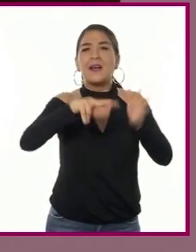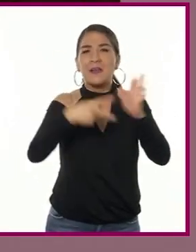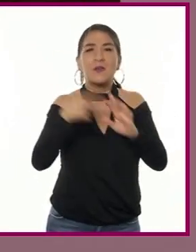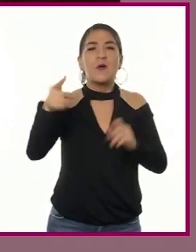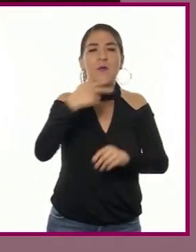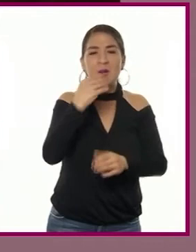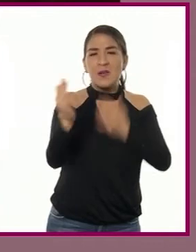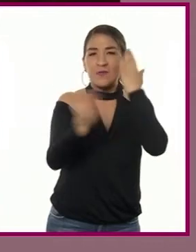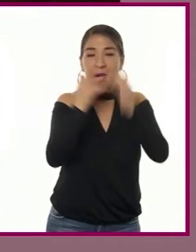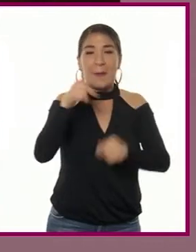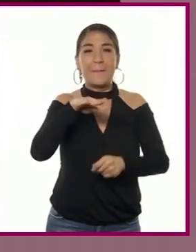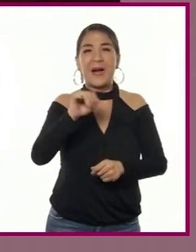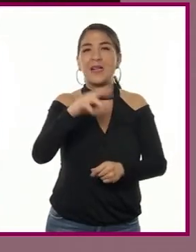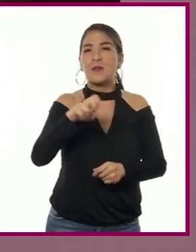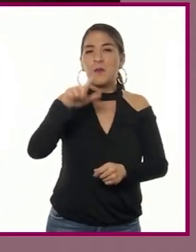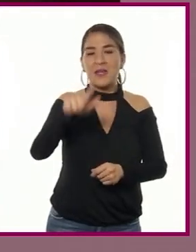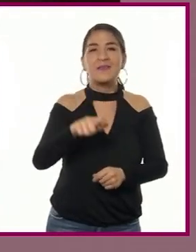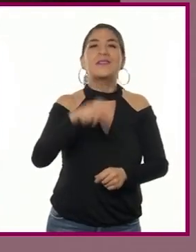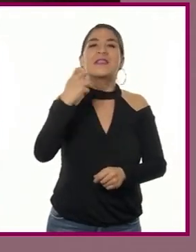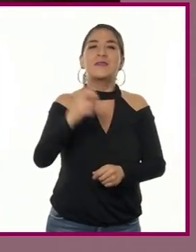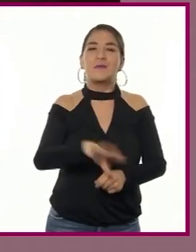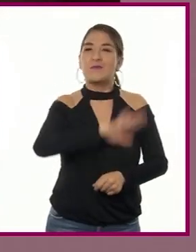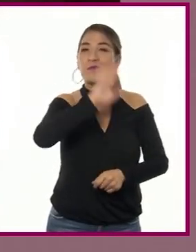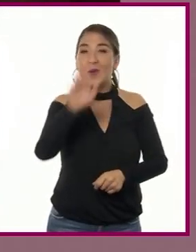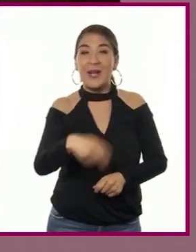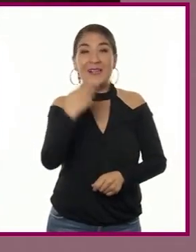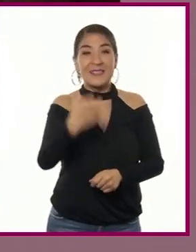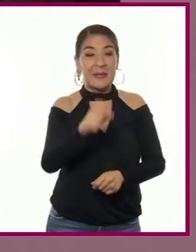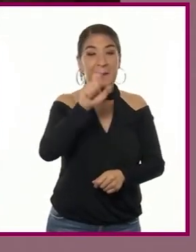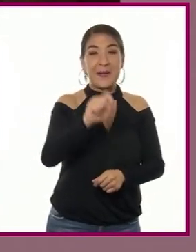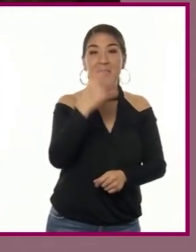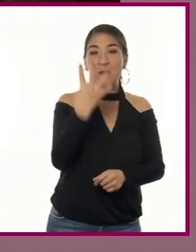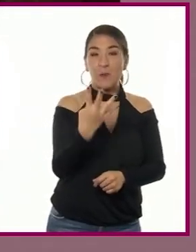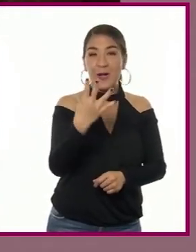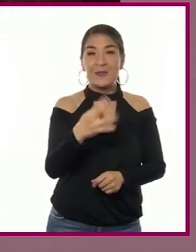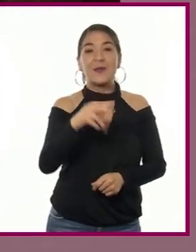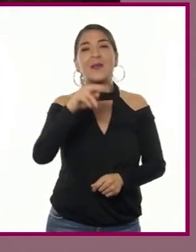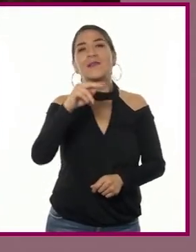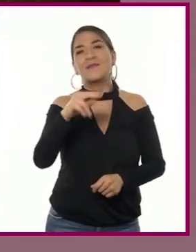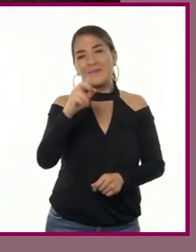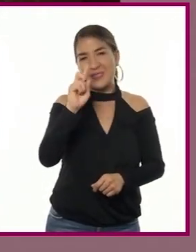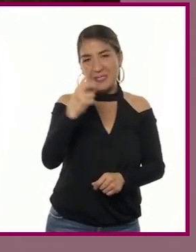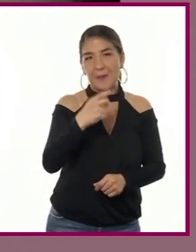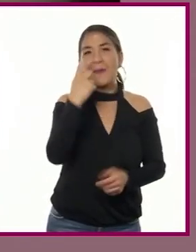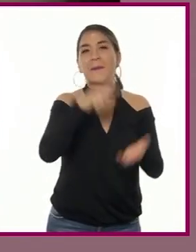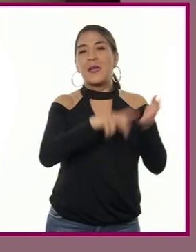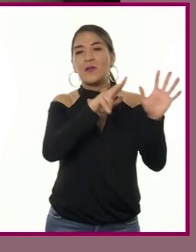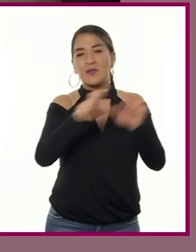Tolzá Isarrión, murió en la Nochebuena de 1816.